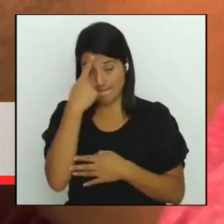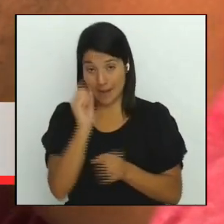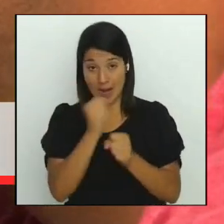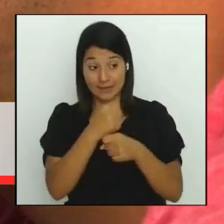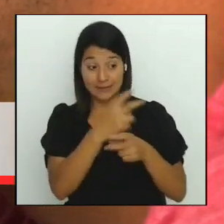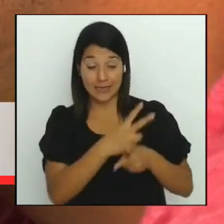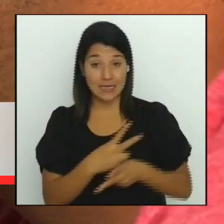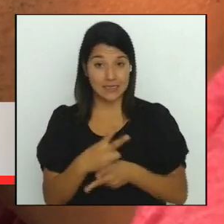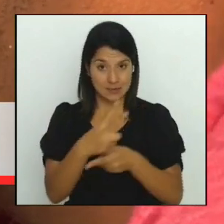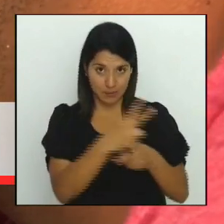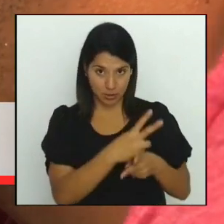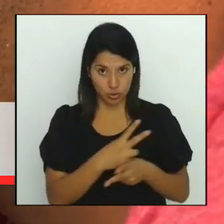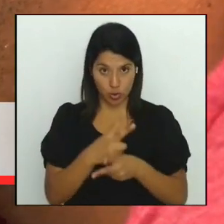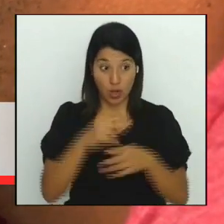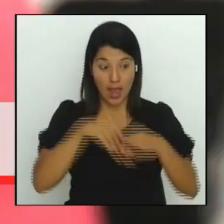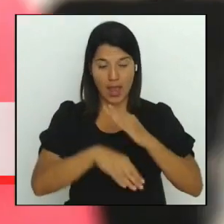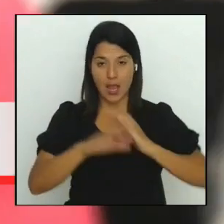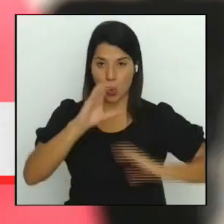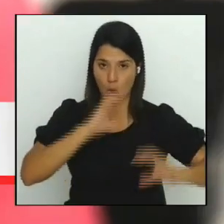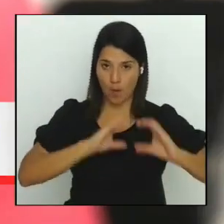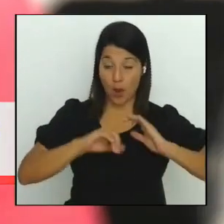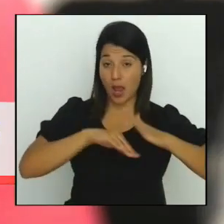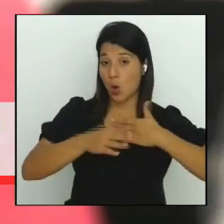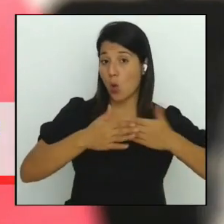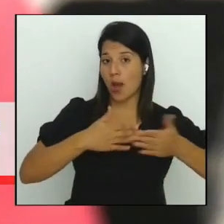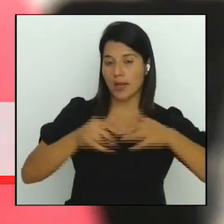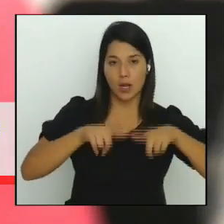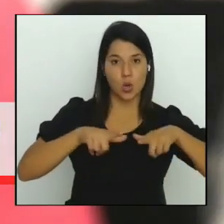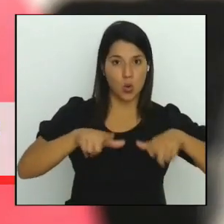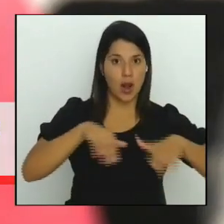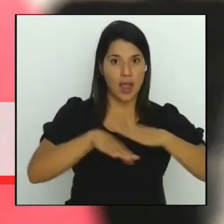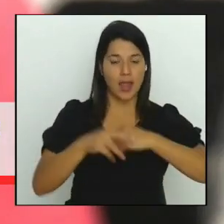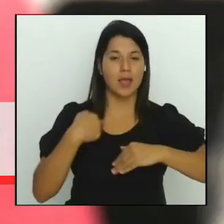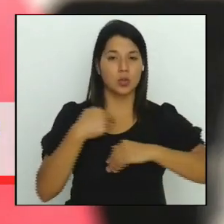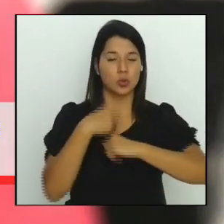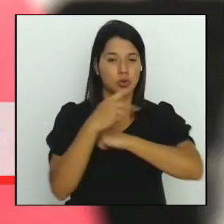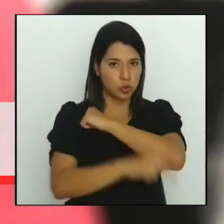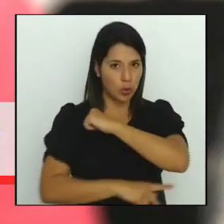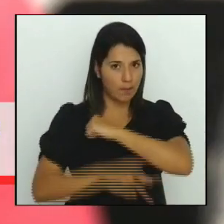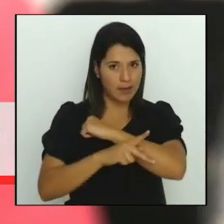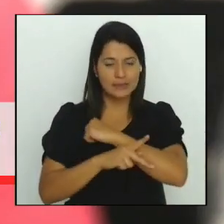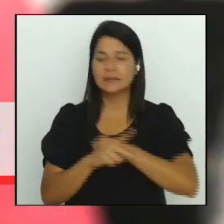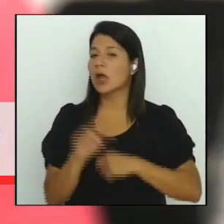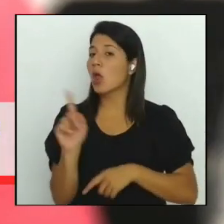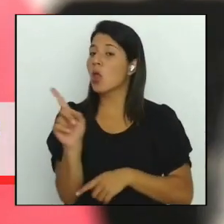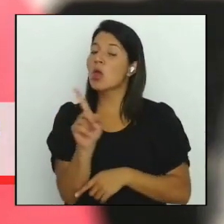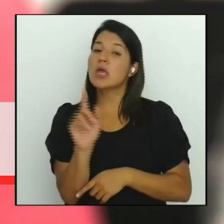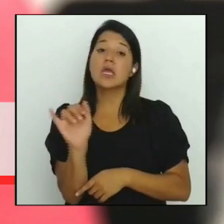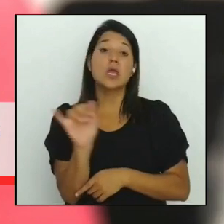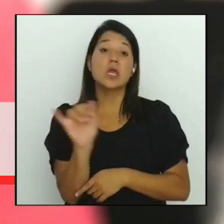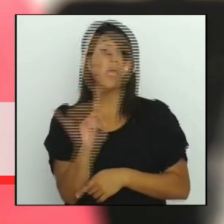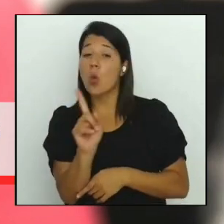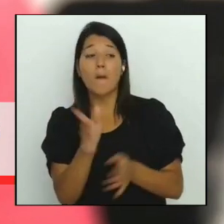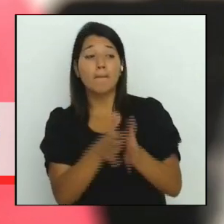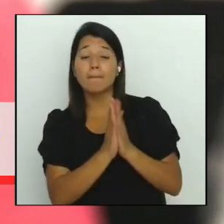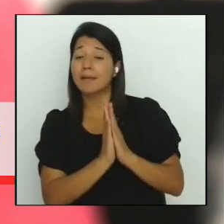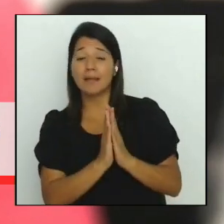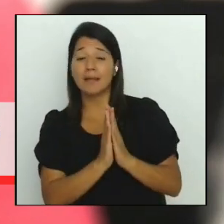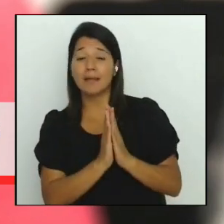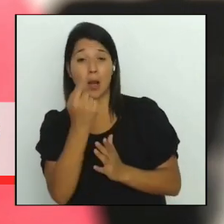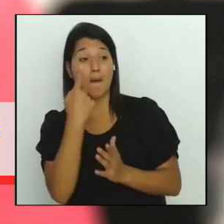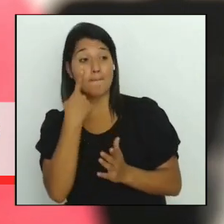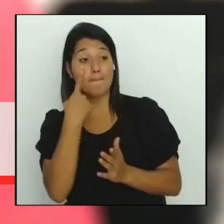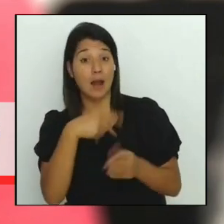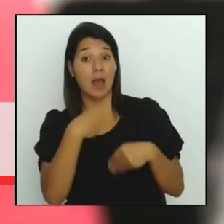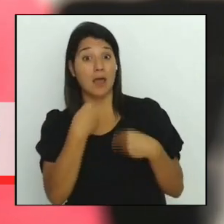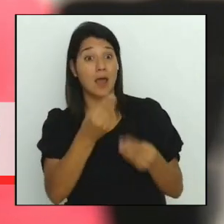de los establecimientos en cualquier parte del país, tampoco al momento de emitir órdenes sanitarias o cuando se ejecutan